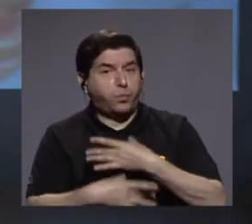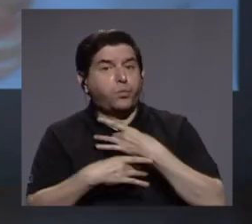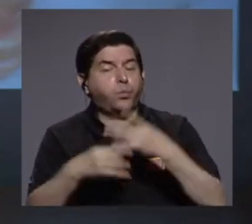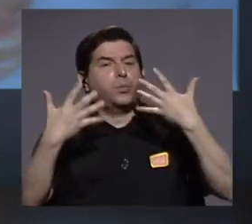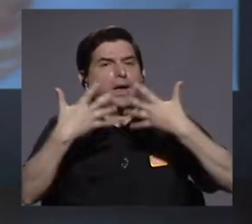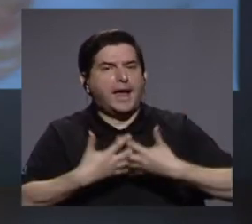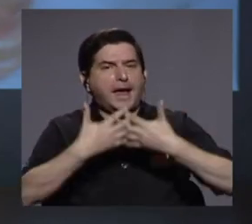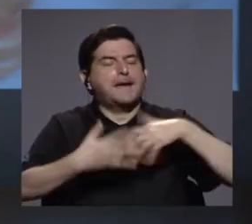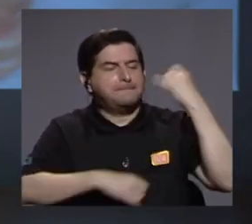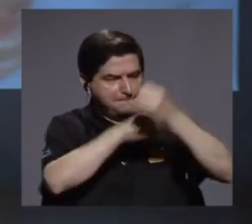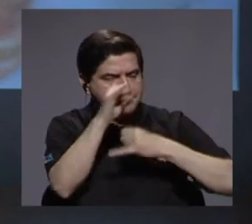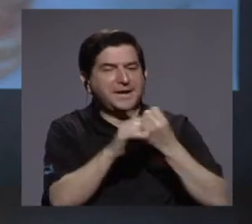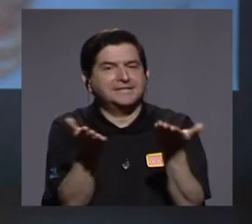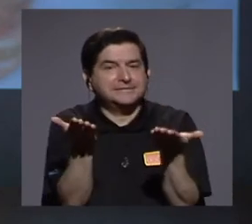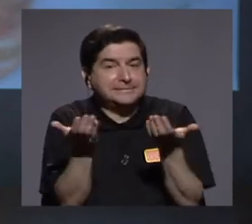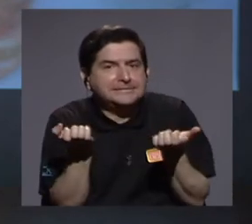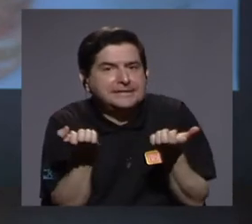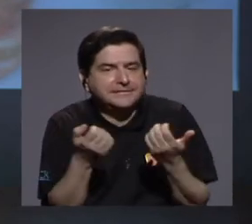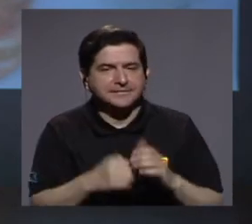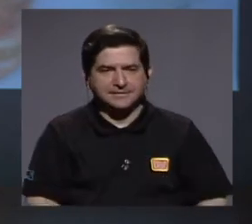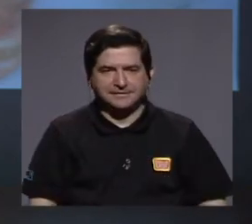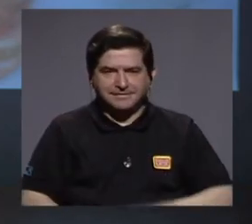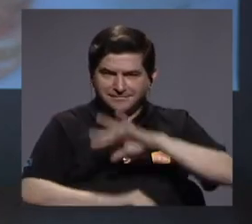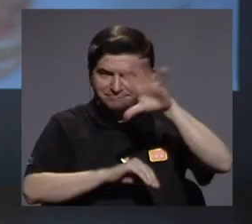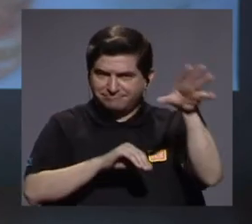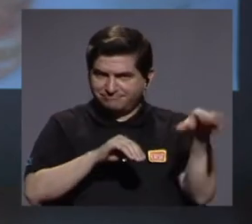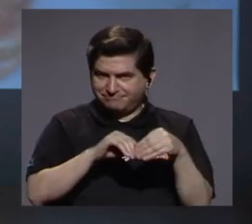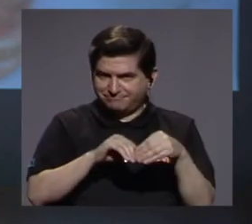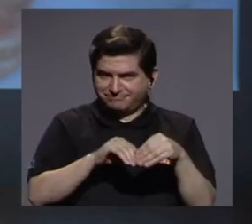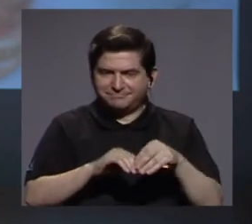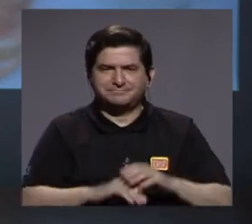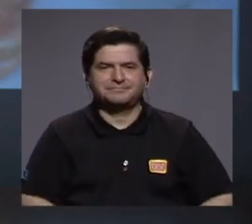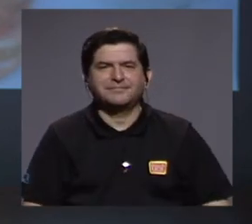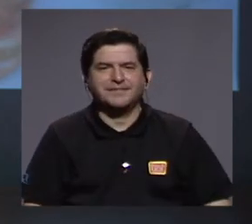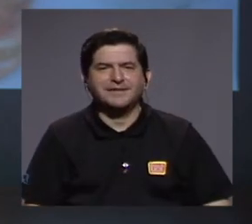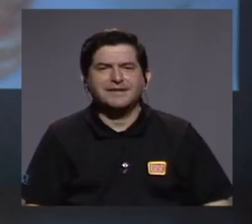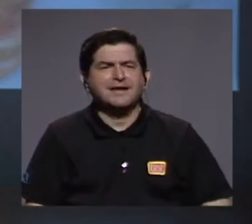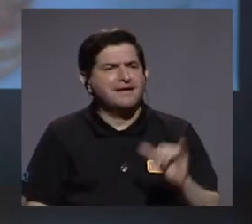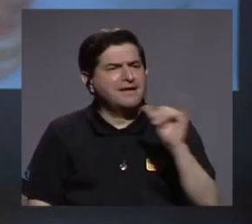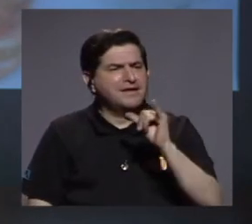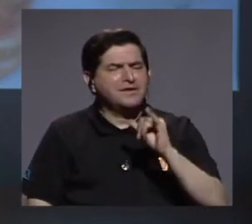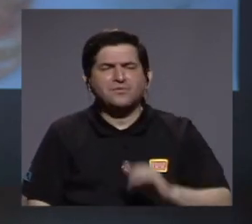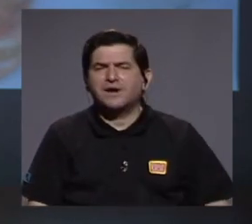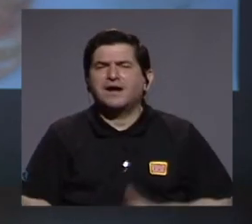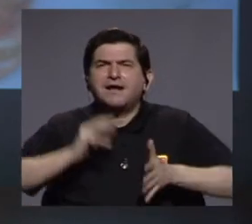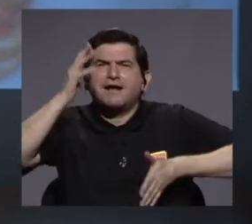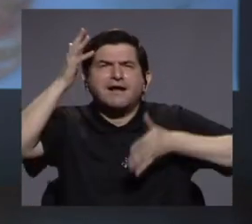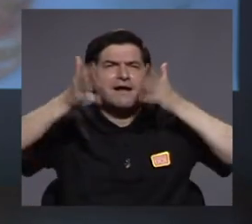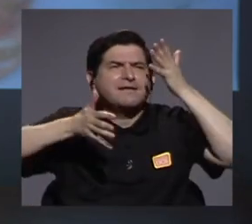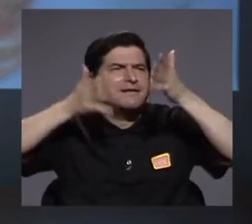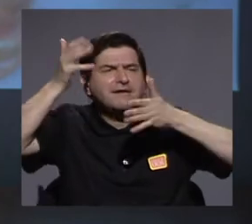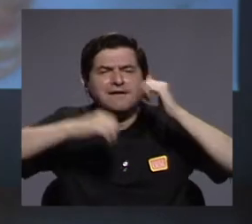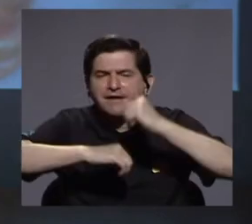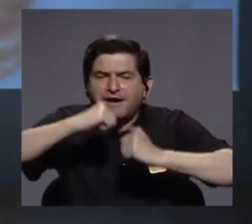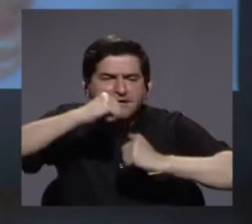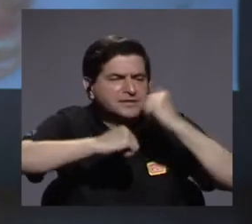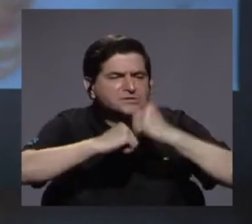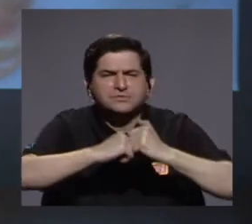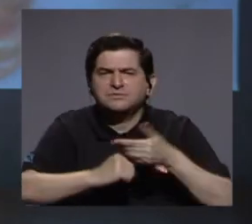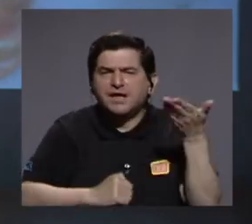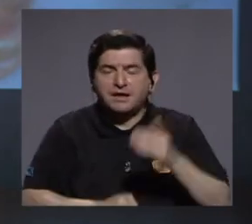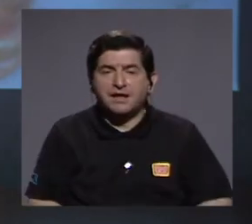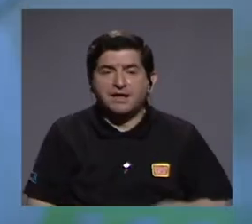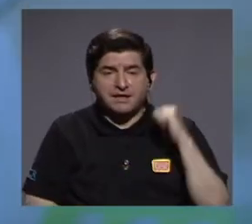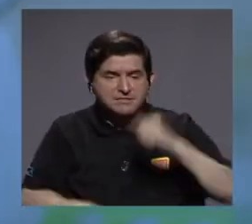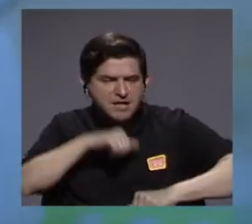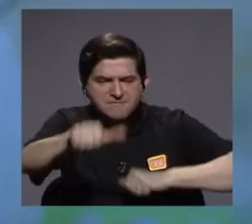las empresas internacionales. Y adicionalmente a eso, el poder llegar y crear toda una estructura de emprendimiento,